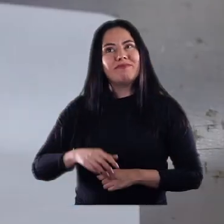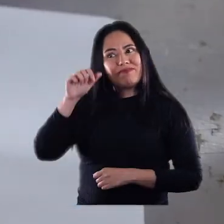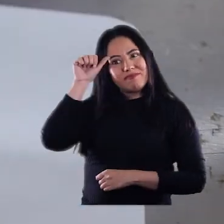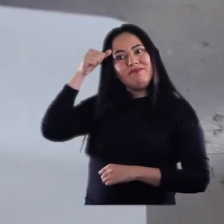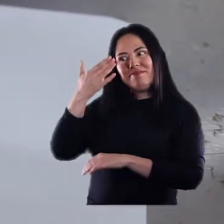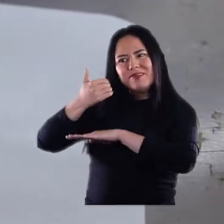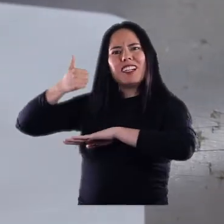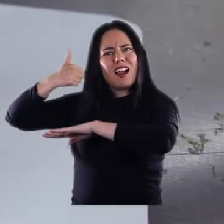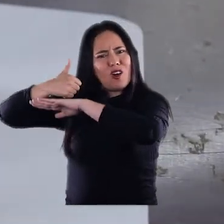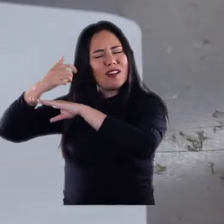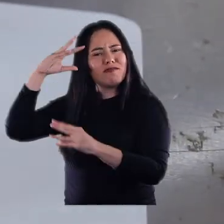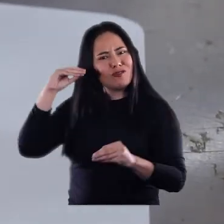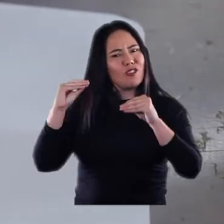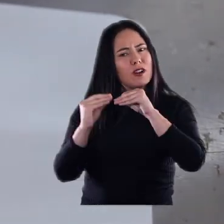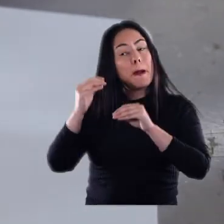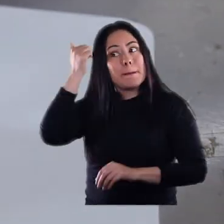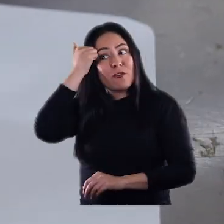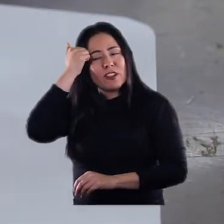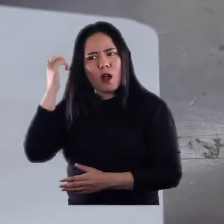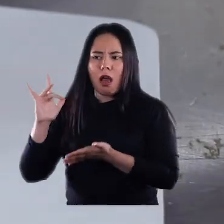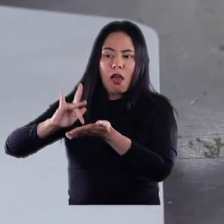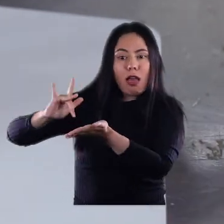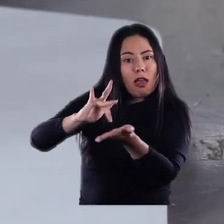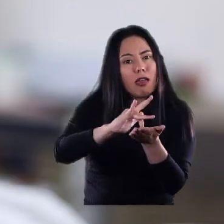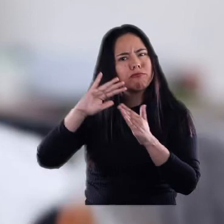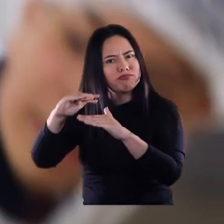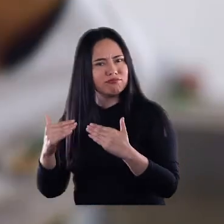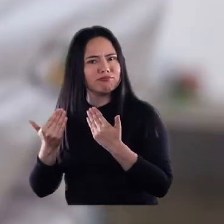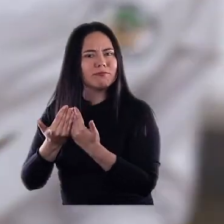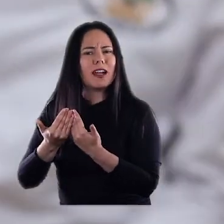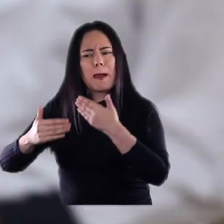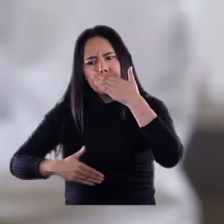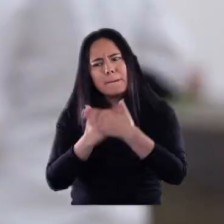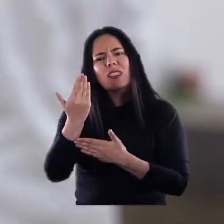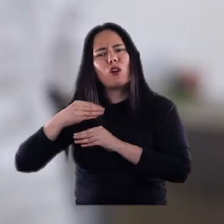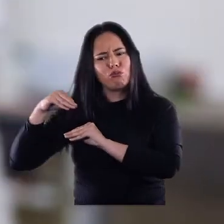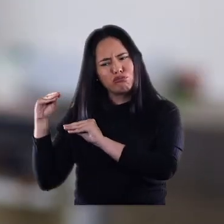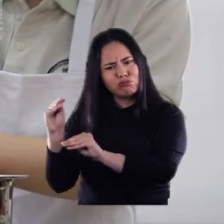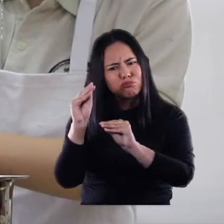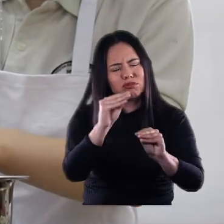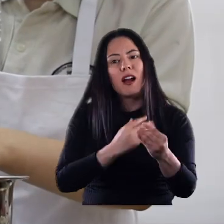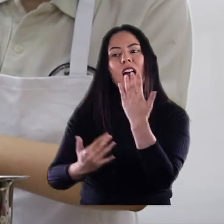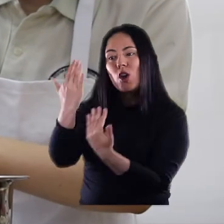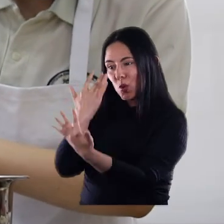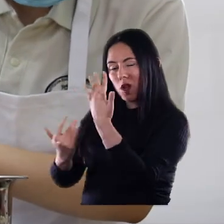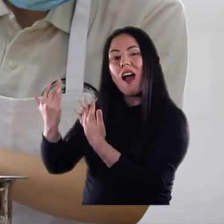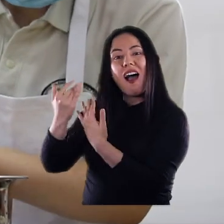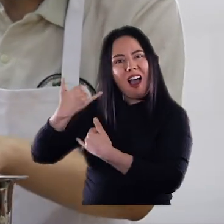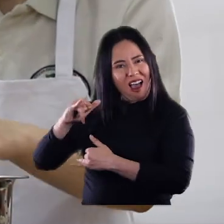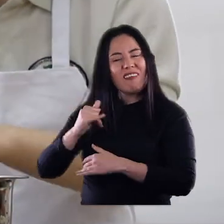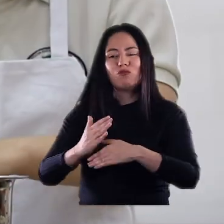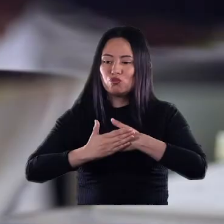Acordamos con la rectora traer profesores de la institución y empezar con ellos un proceso de formación en gastronomía y